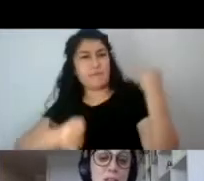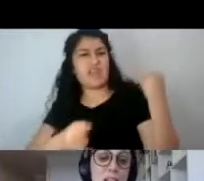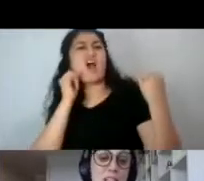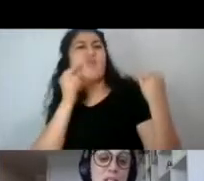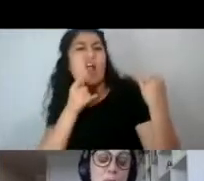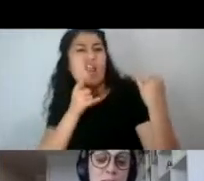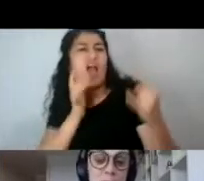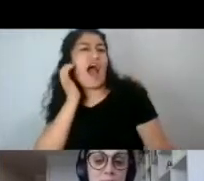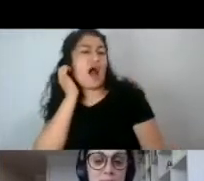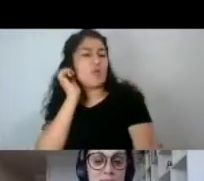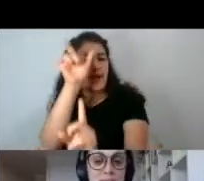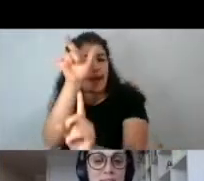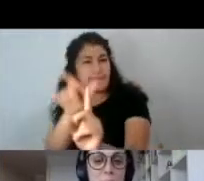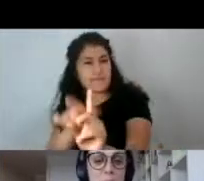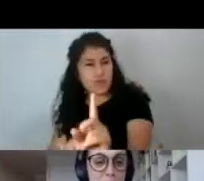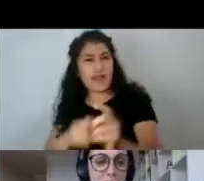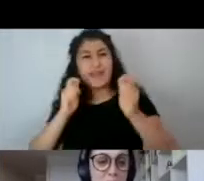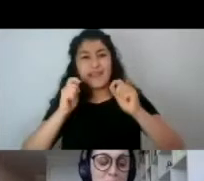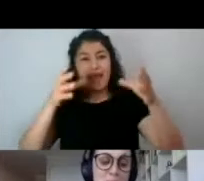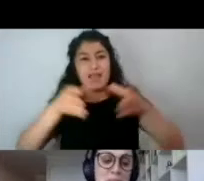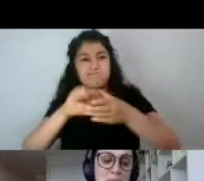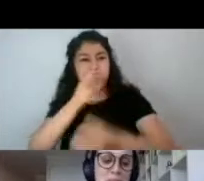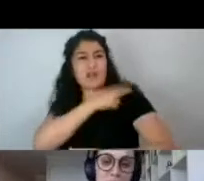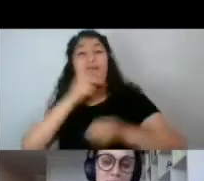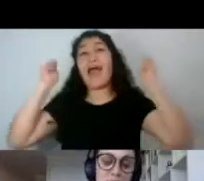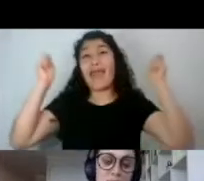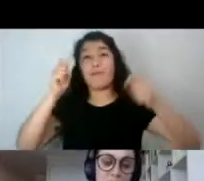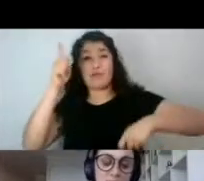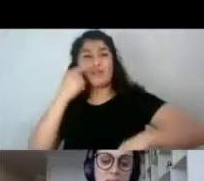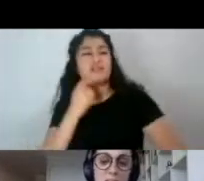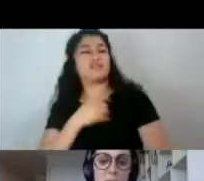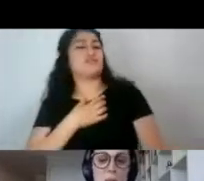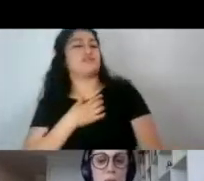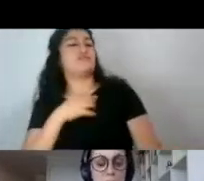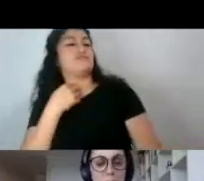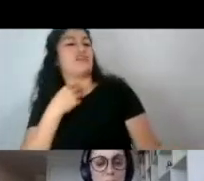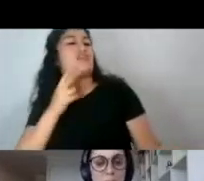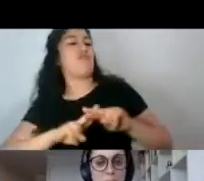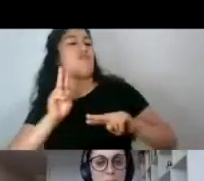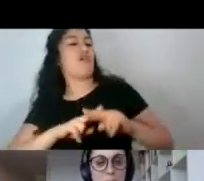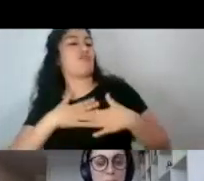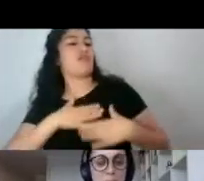frívola, estupendamente vestida, pero perra. Pues bien, esta es mi historia.